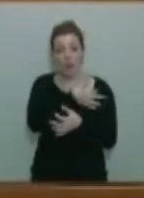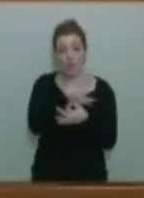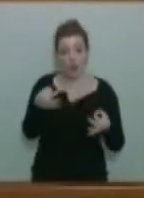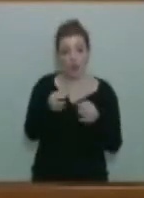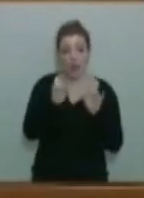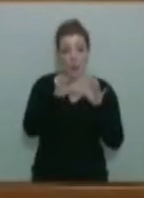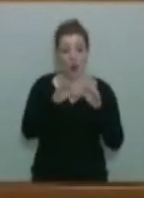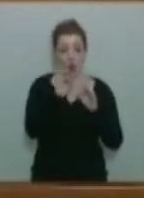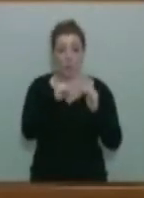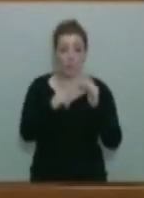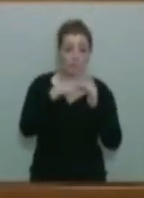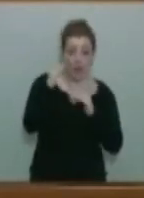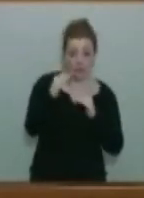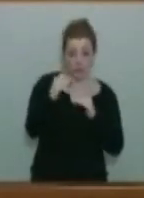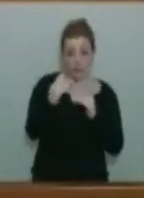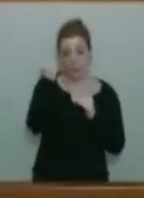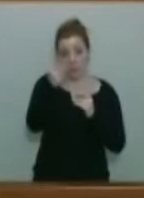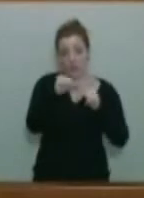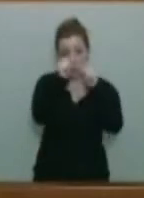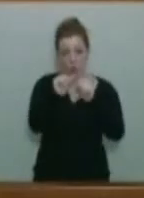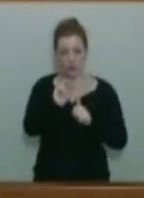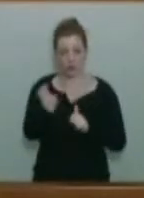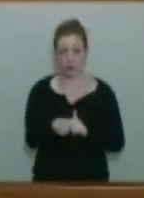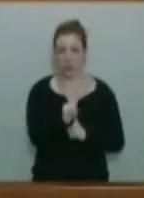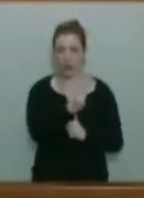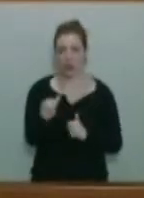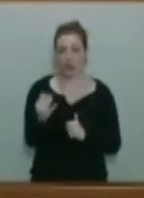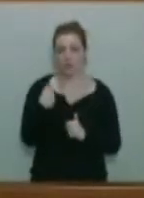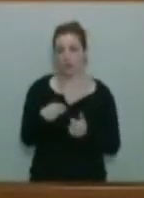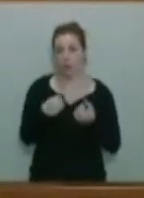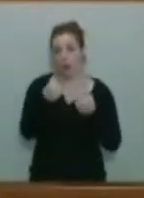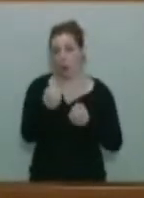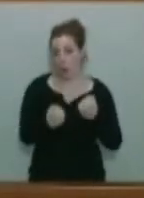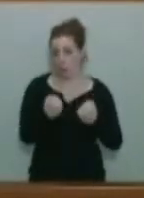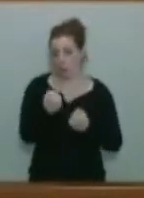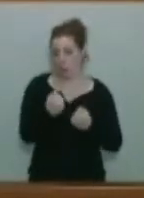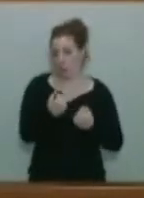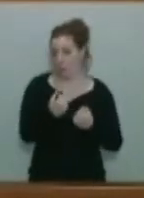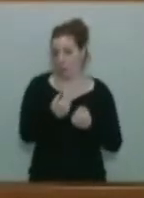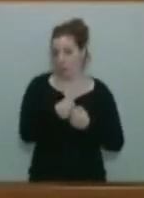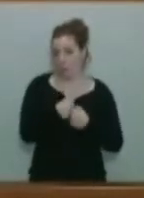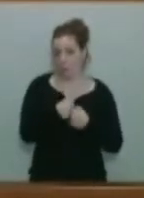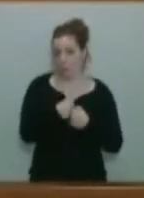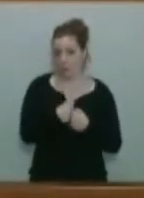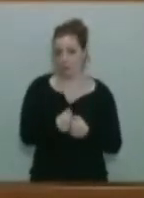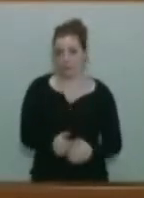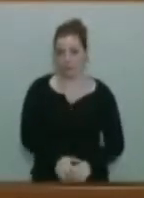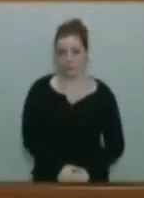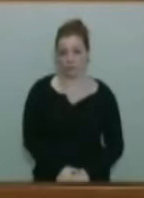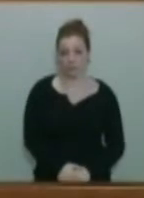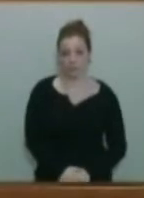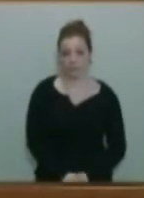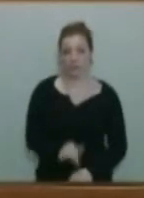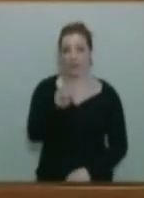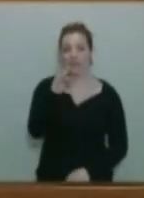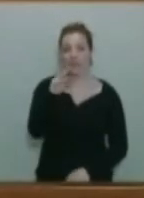distintos modelos. En el caso de las inspecciones técnicas de vehículos en el conjunto del país. Y yo creo que deberíamos hacer un análisis